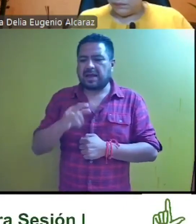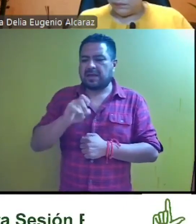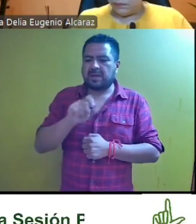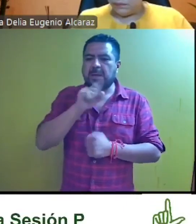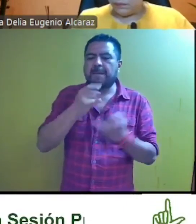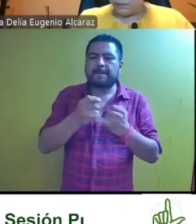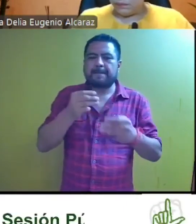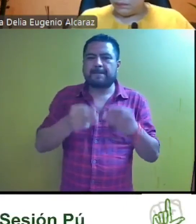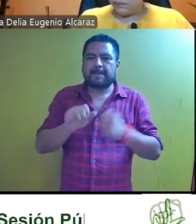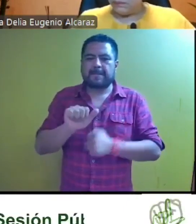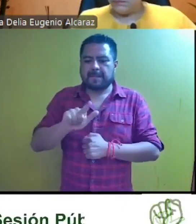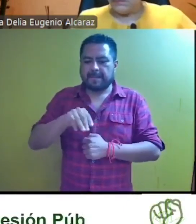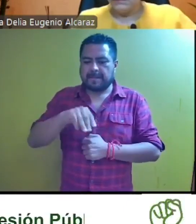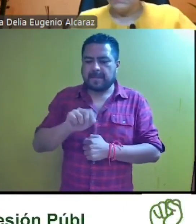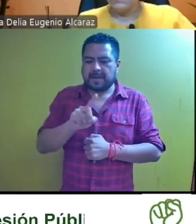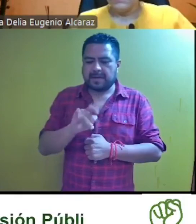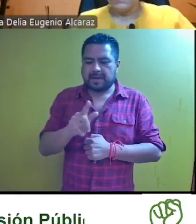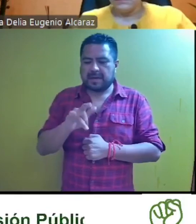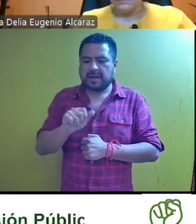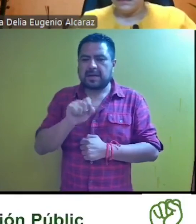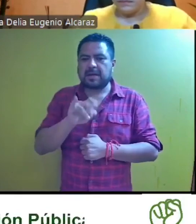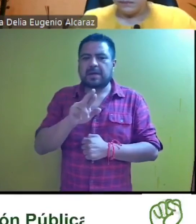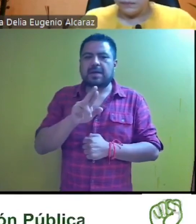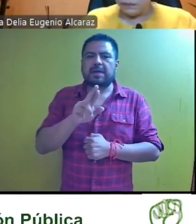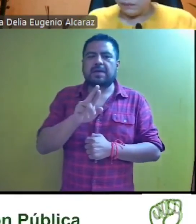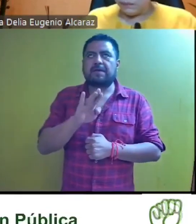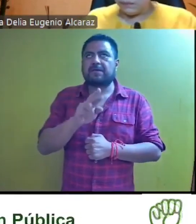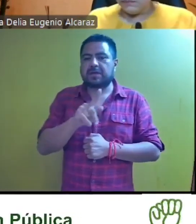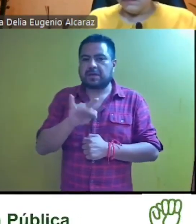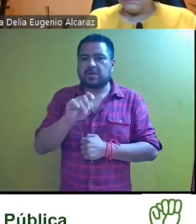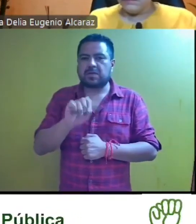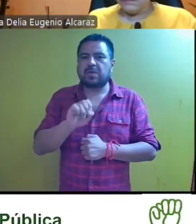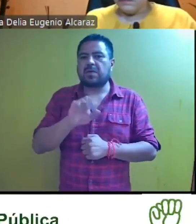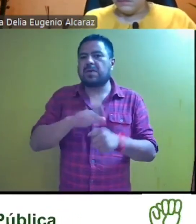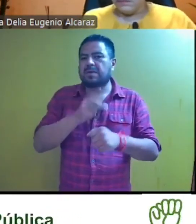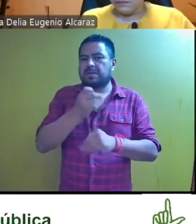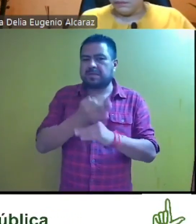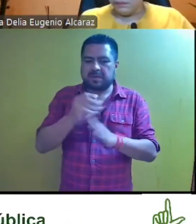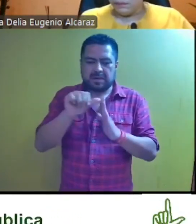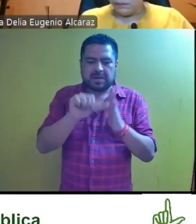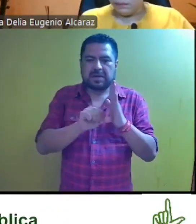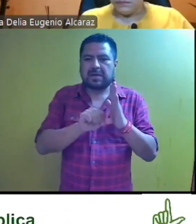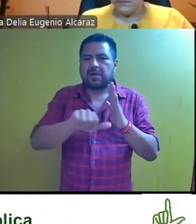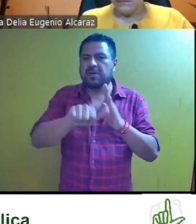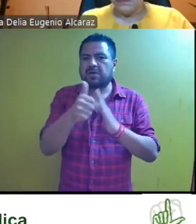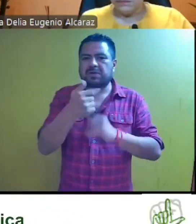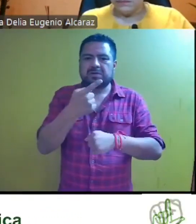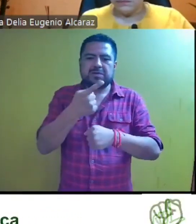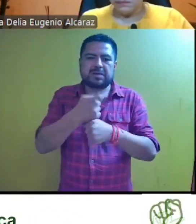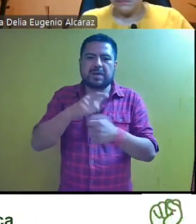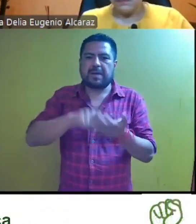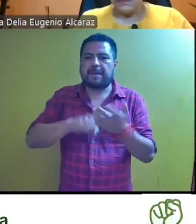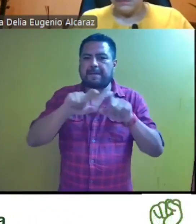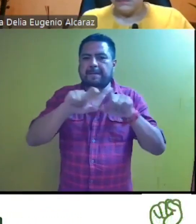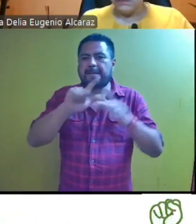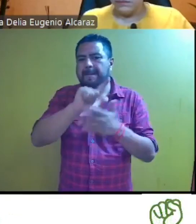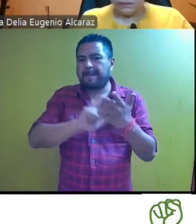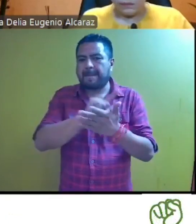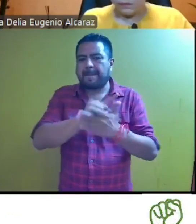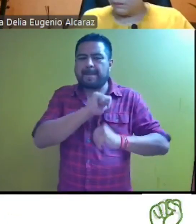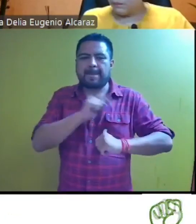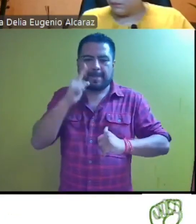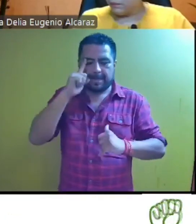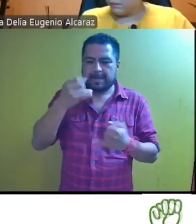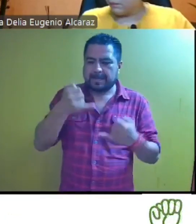las magistradas Almadelia Eugenio Alcaraz y la Rosa Delgado Brito, por lo que en términos del artículo 11, párrafo primero de la Ley Orgánica del